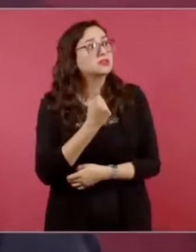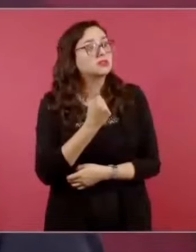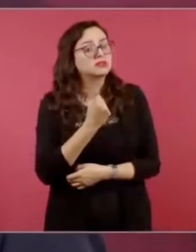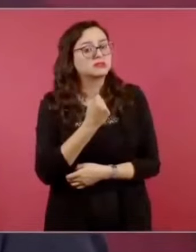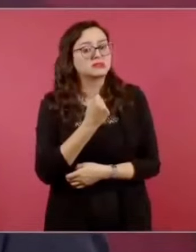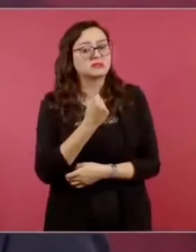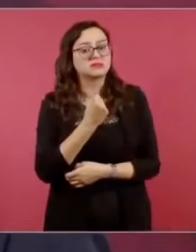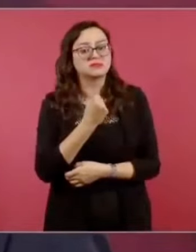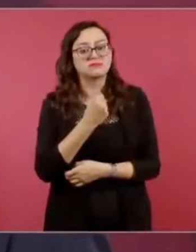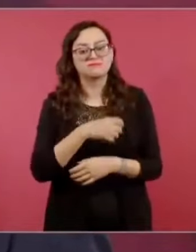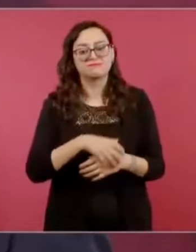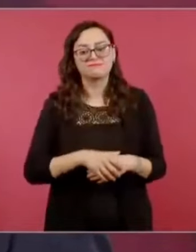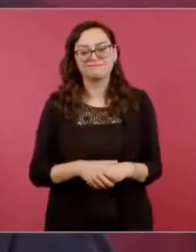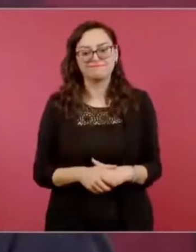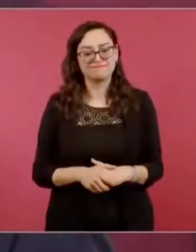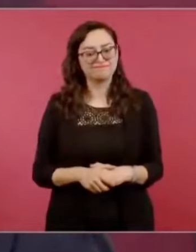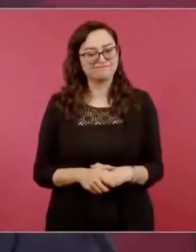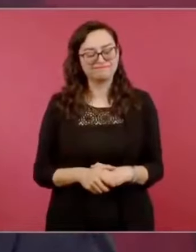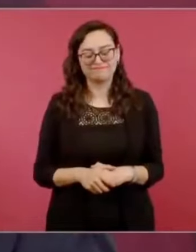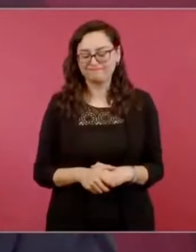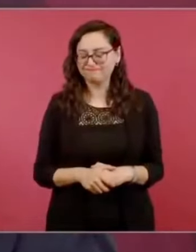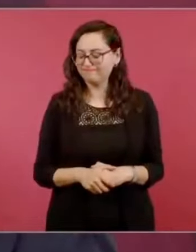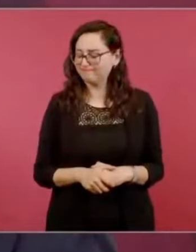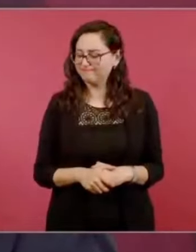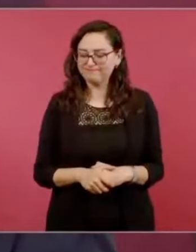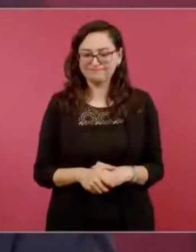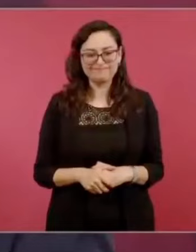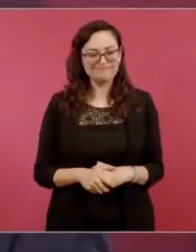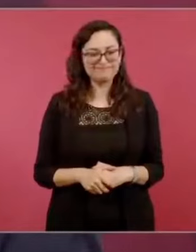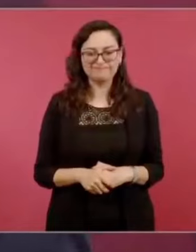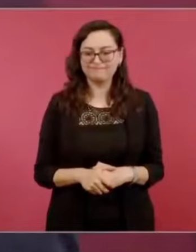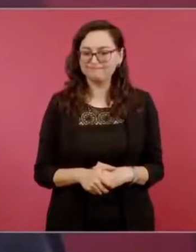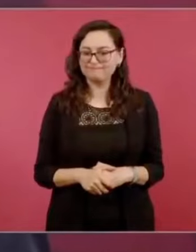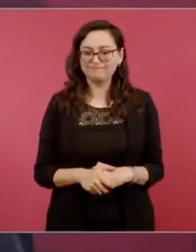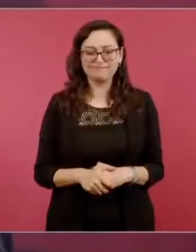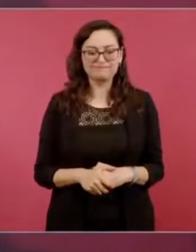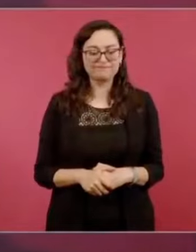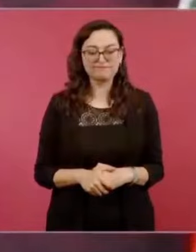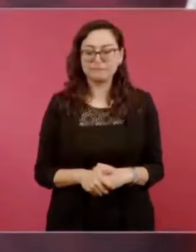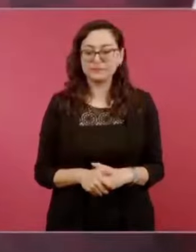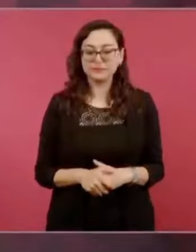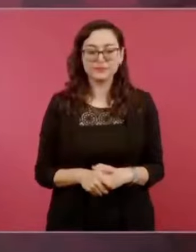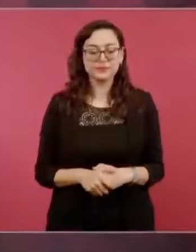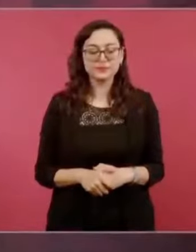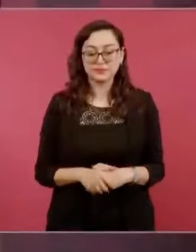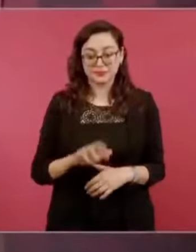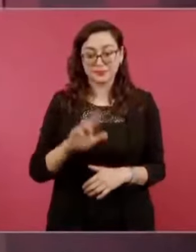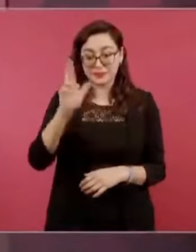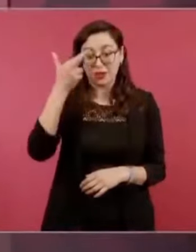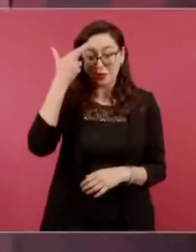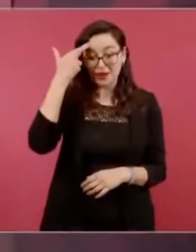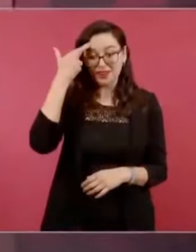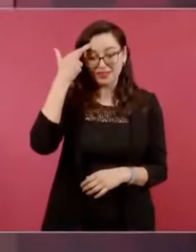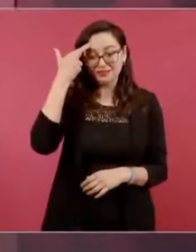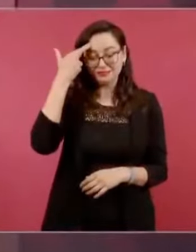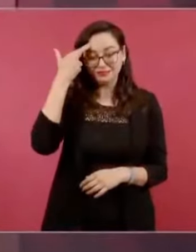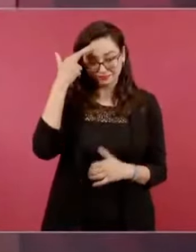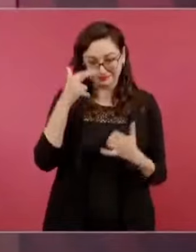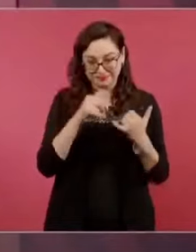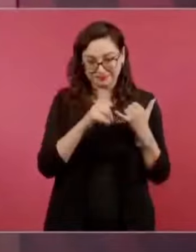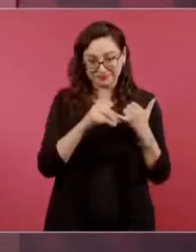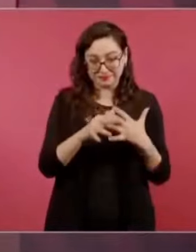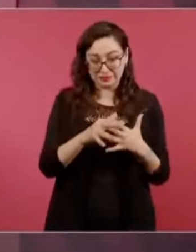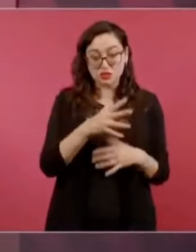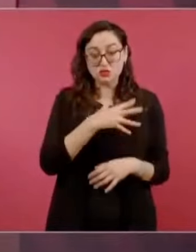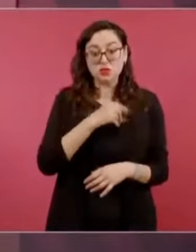Estaba durísimo, ¿no?, ¿se acuerdan?, y entonces la hija le